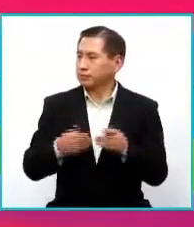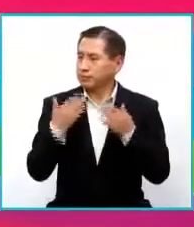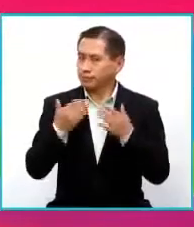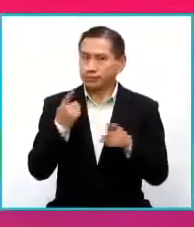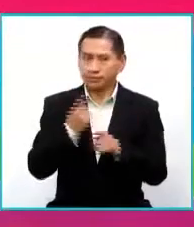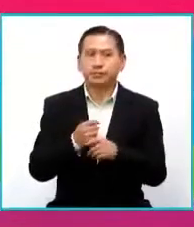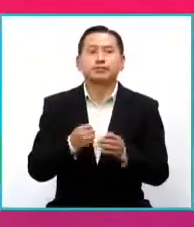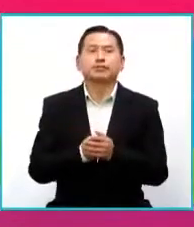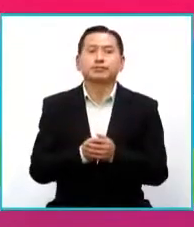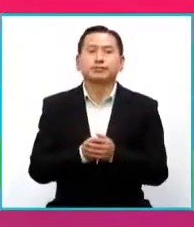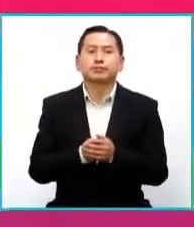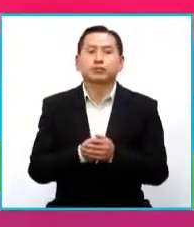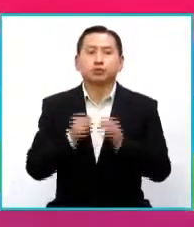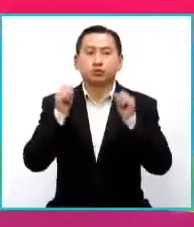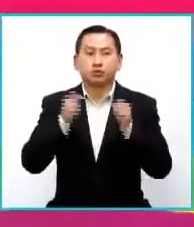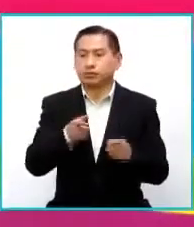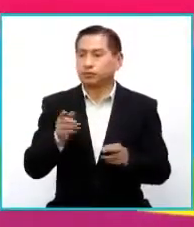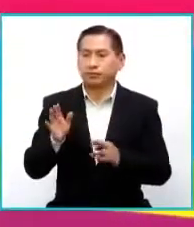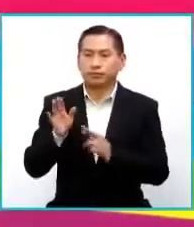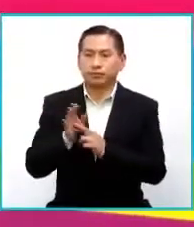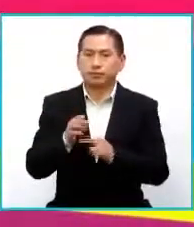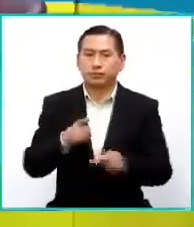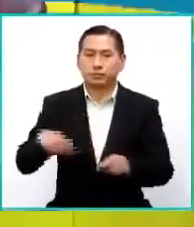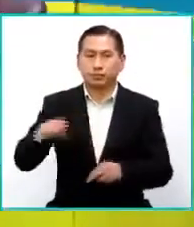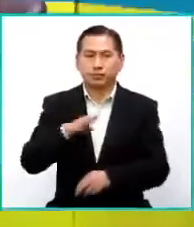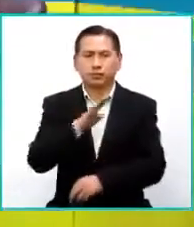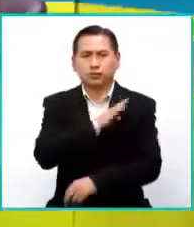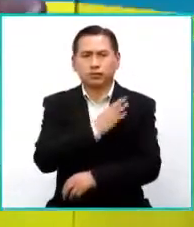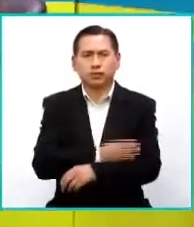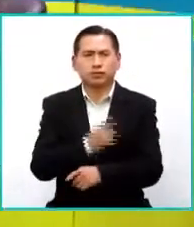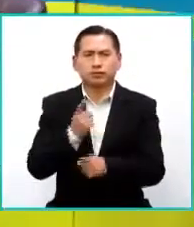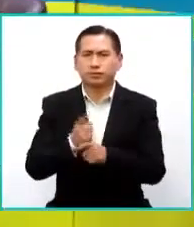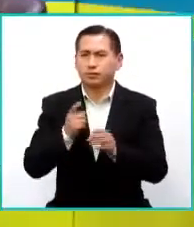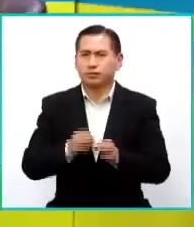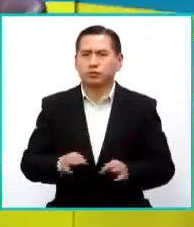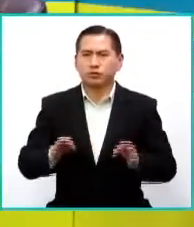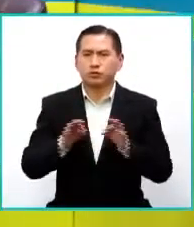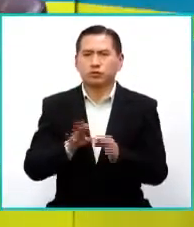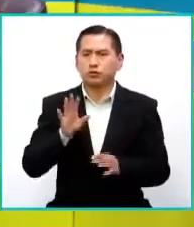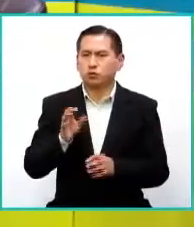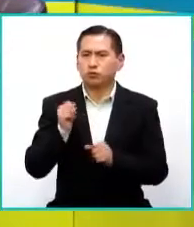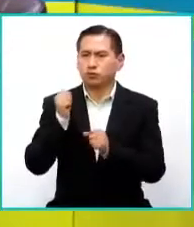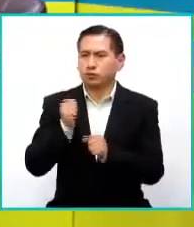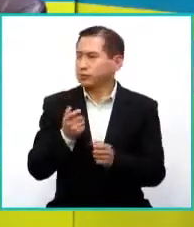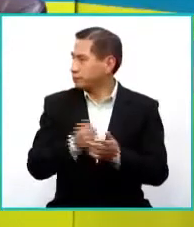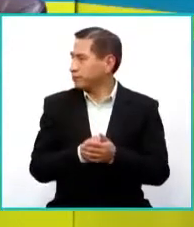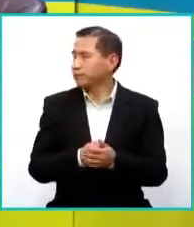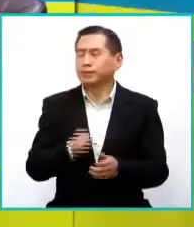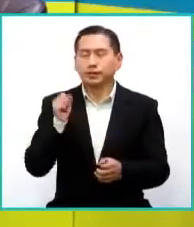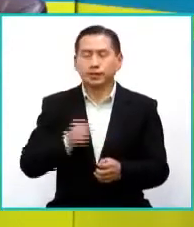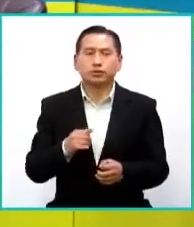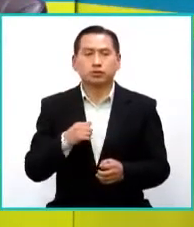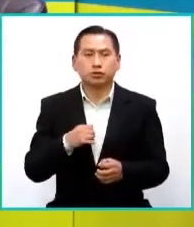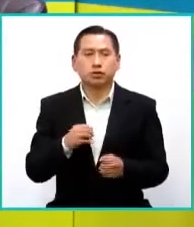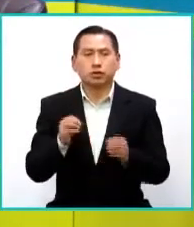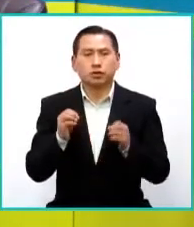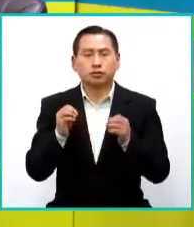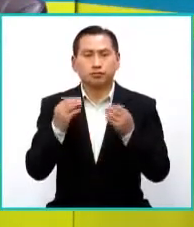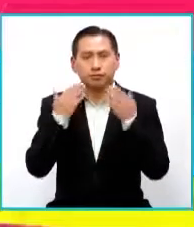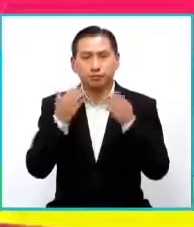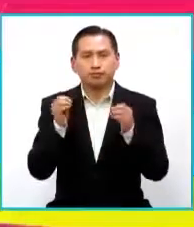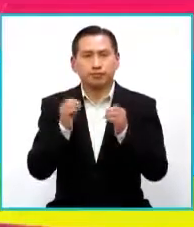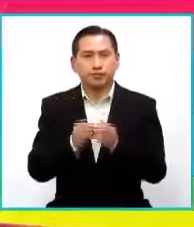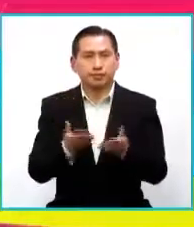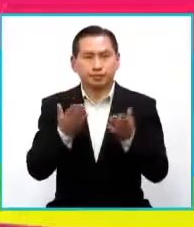aquí y que puedas también representar esa fuerza que sin duda alguna caracteriza a la Fundación. Sí, claro. No, yo más bien agradecida